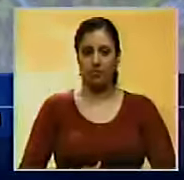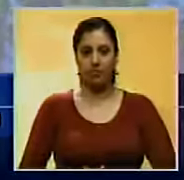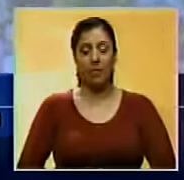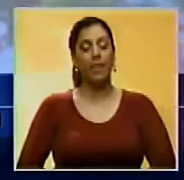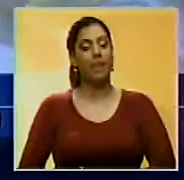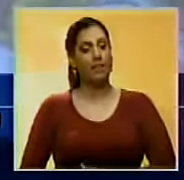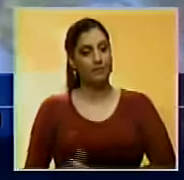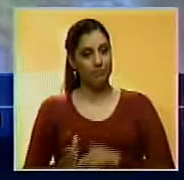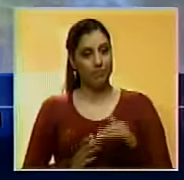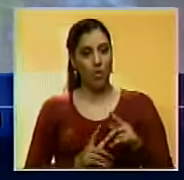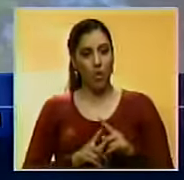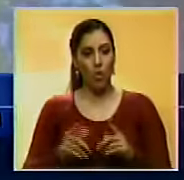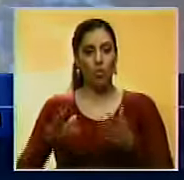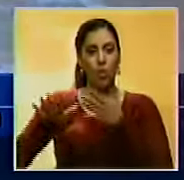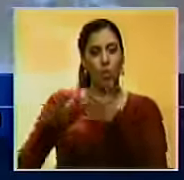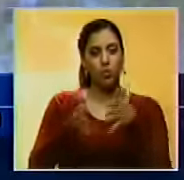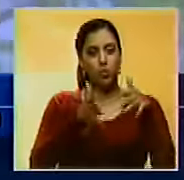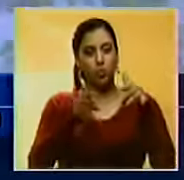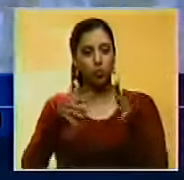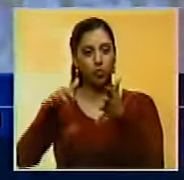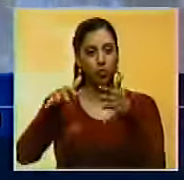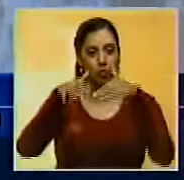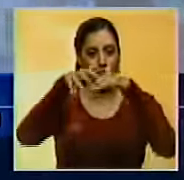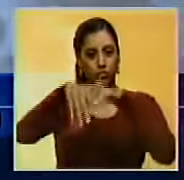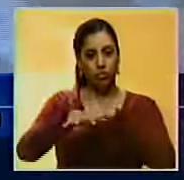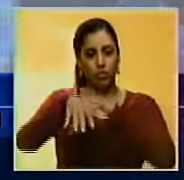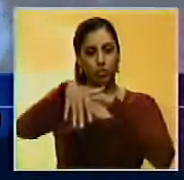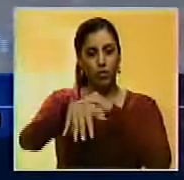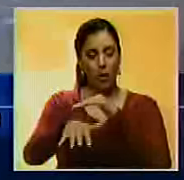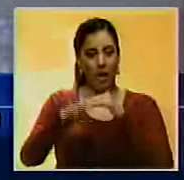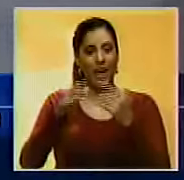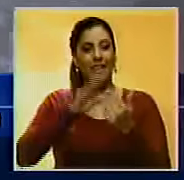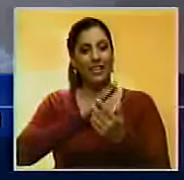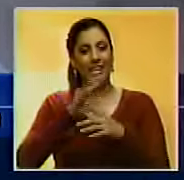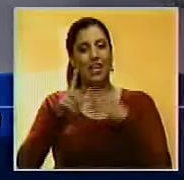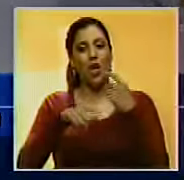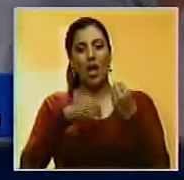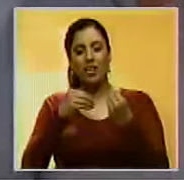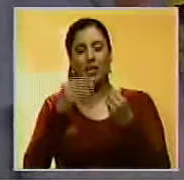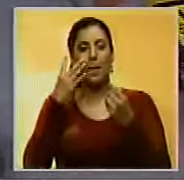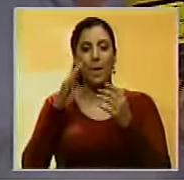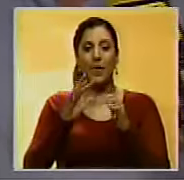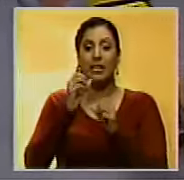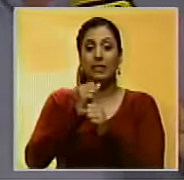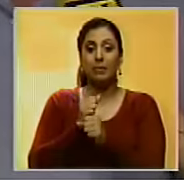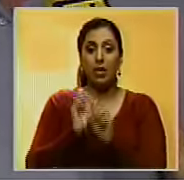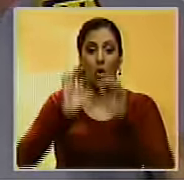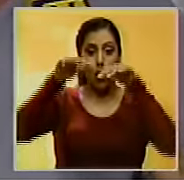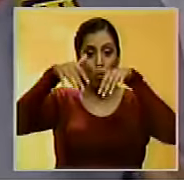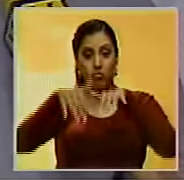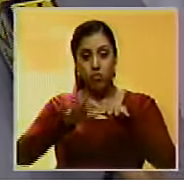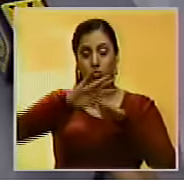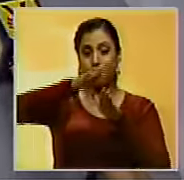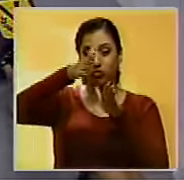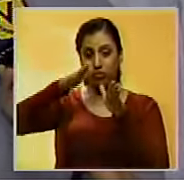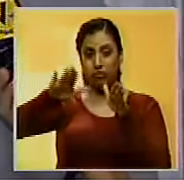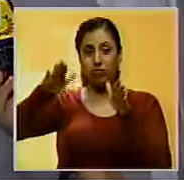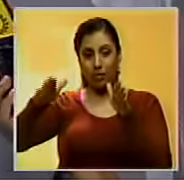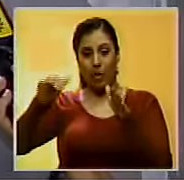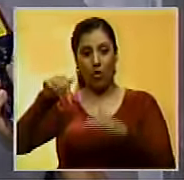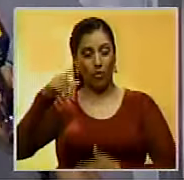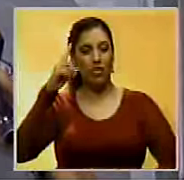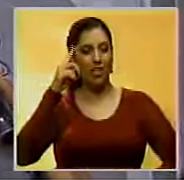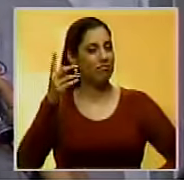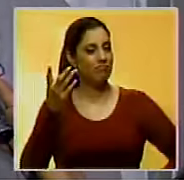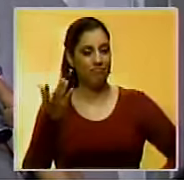En cuanto al oleaje, bueno, te diré que se están generando olas, esperamos olas, las pronosticadas para el día de